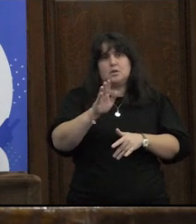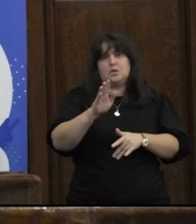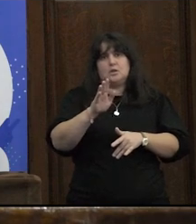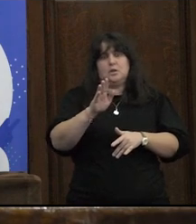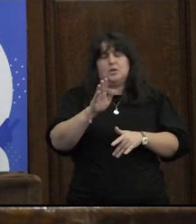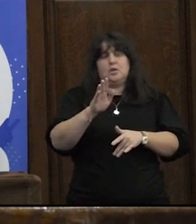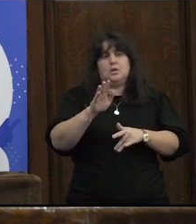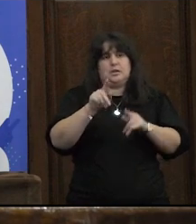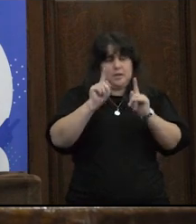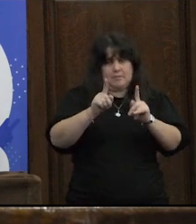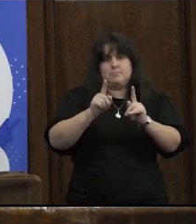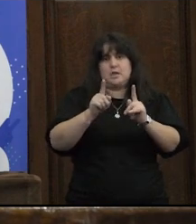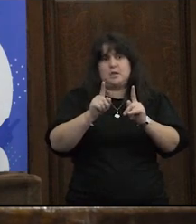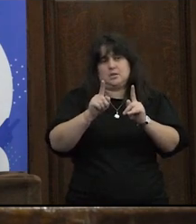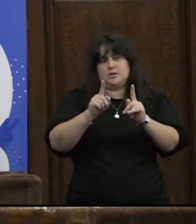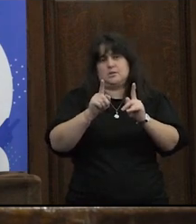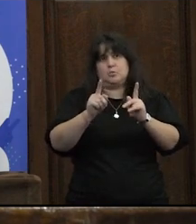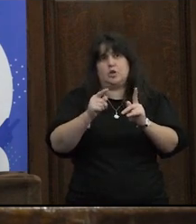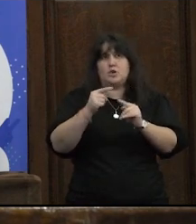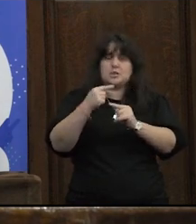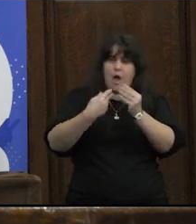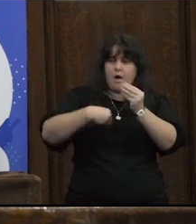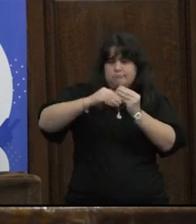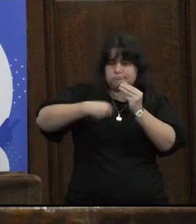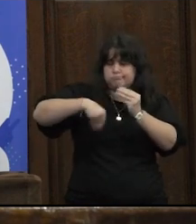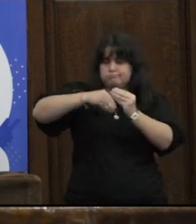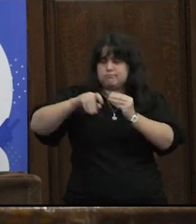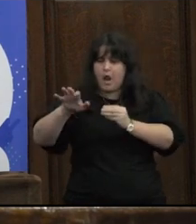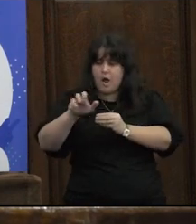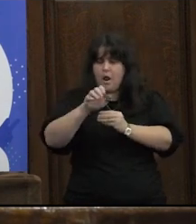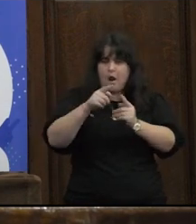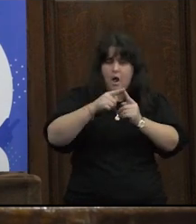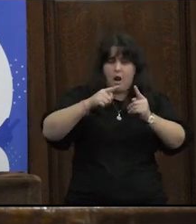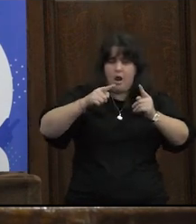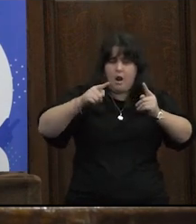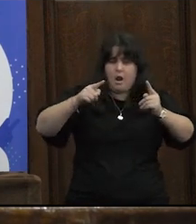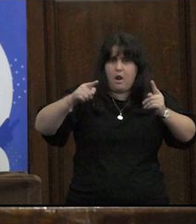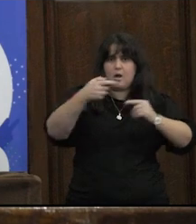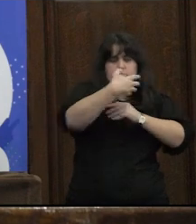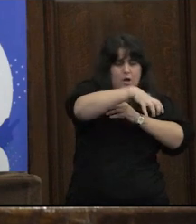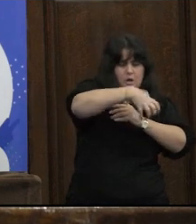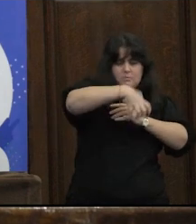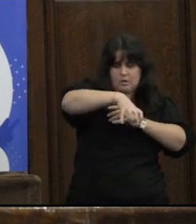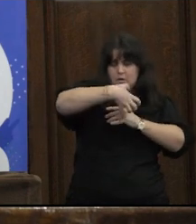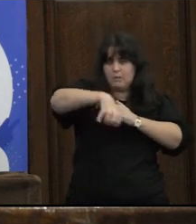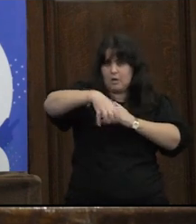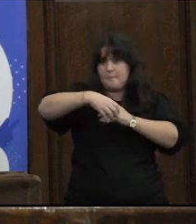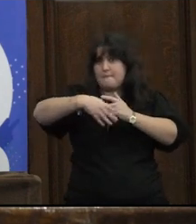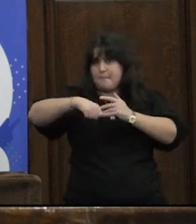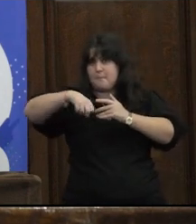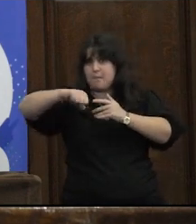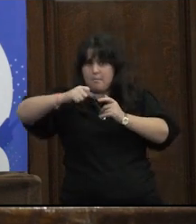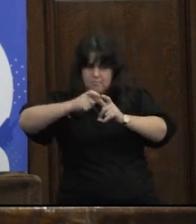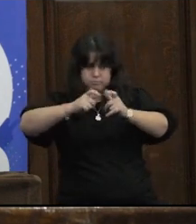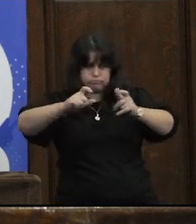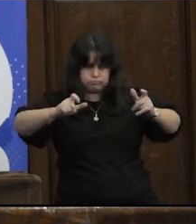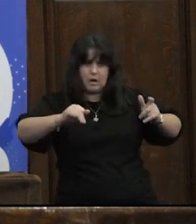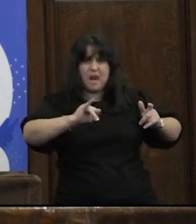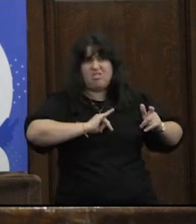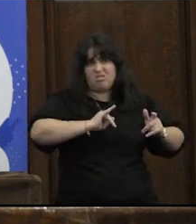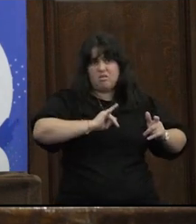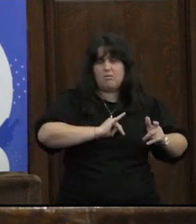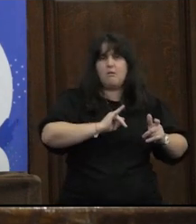eso también fue como una cosa de bueno sigamos agregando letras sigamos generando categorías identitarias este